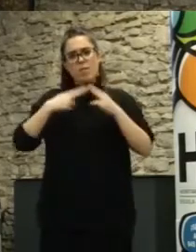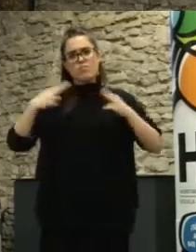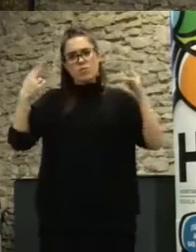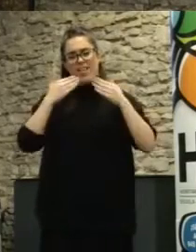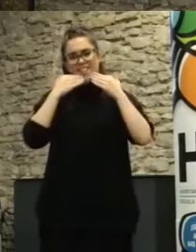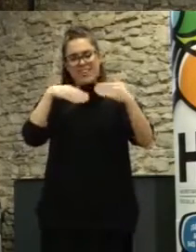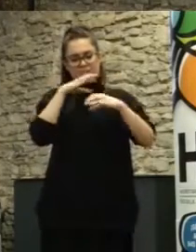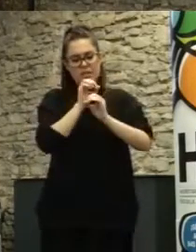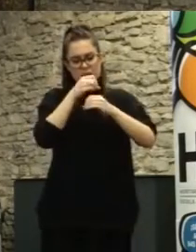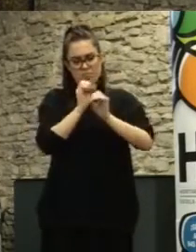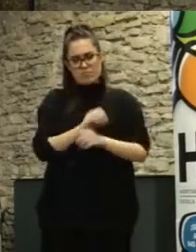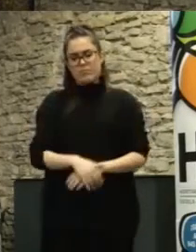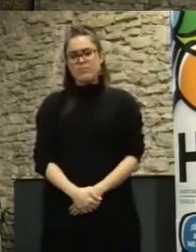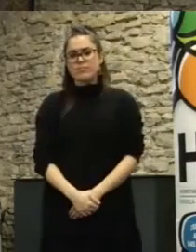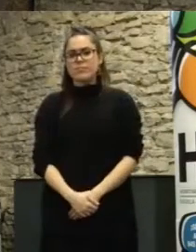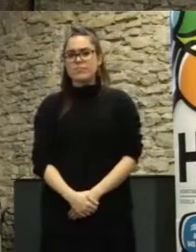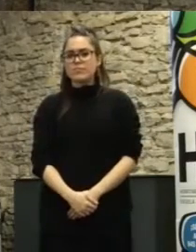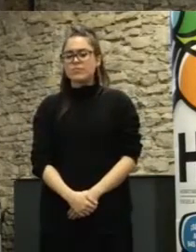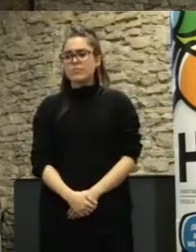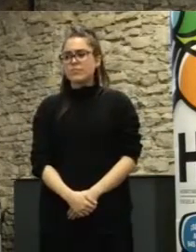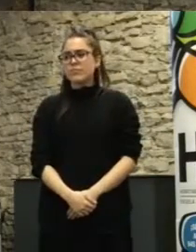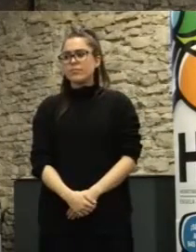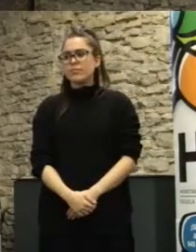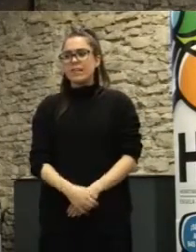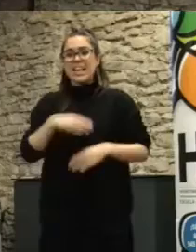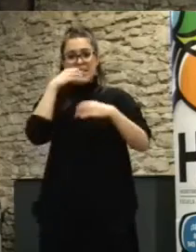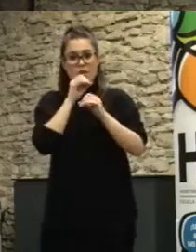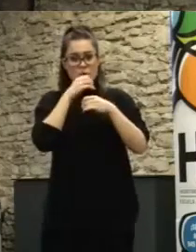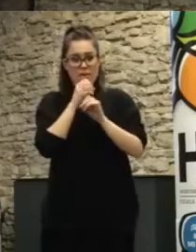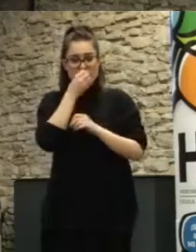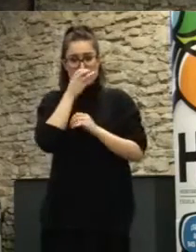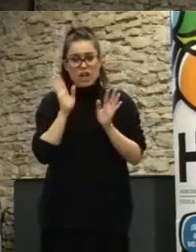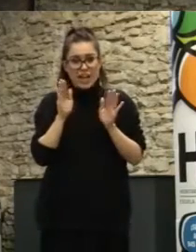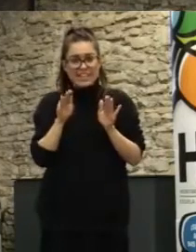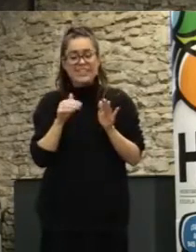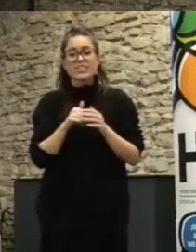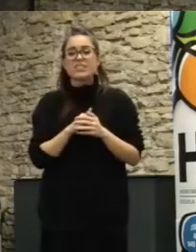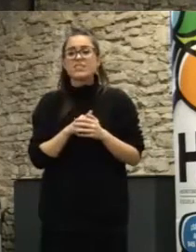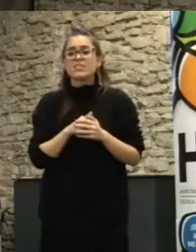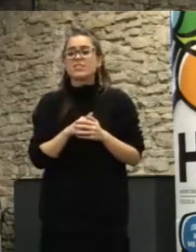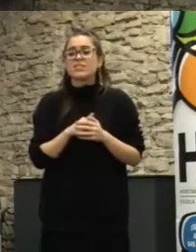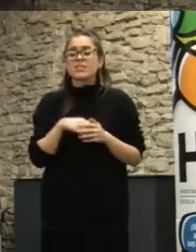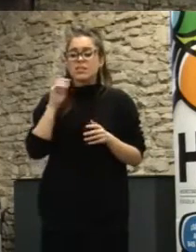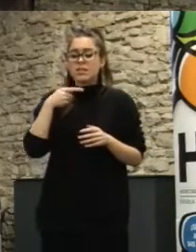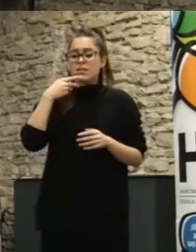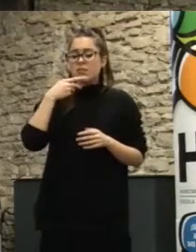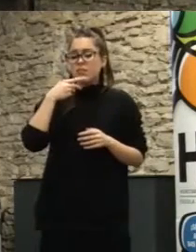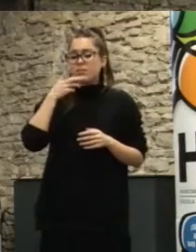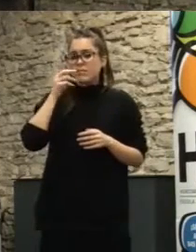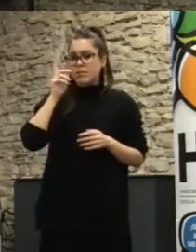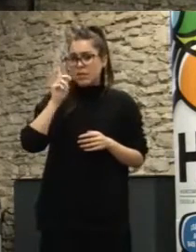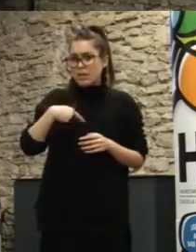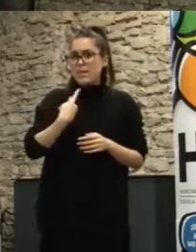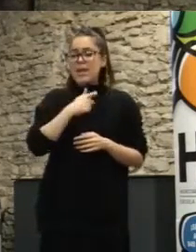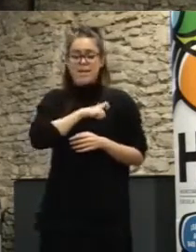técnicas de laboratorio el laboratorio de la ciudad de Buenos Aires el behavioral insight team del gobierno